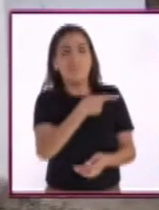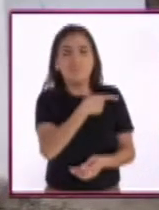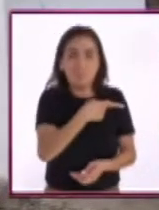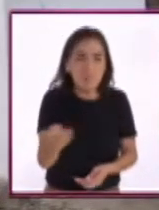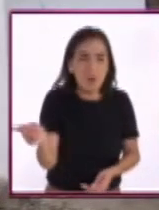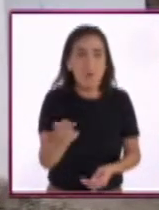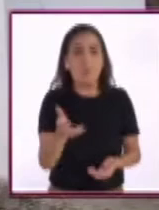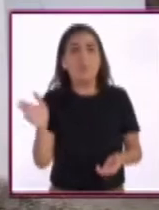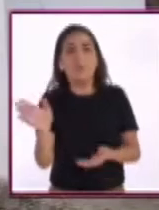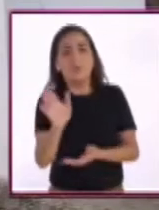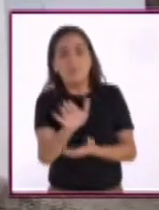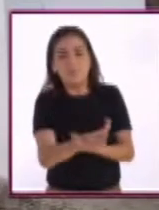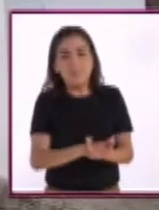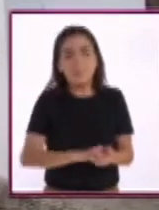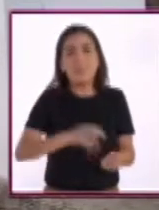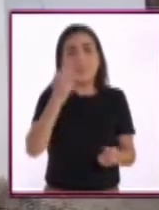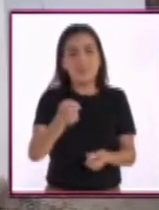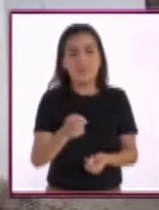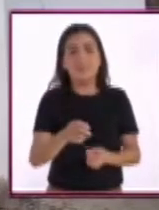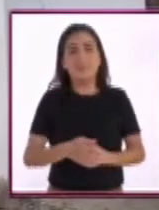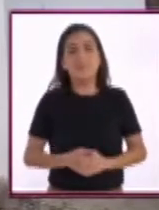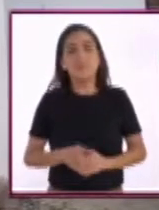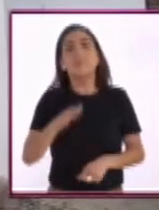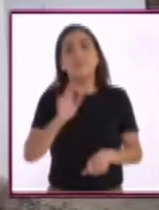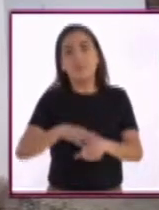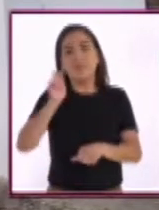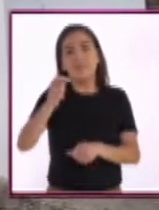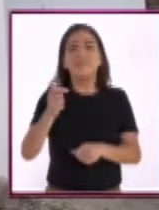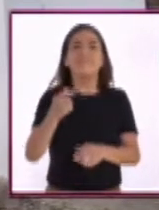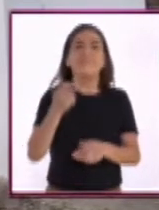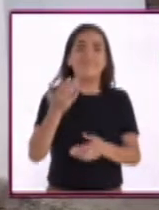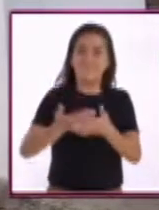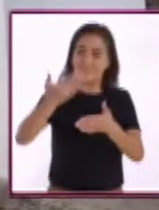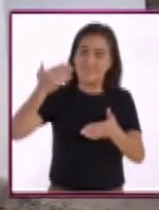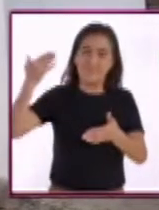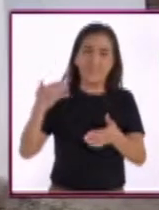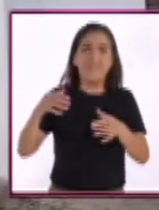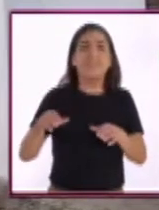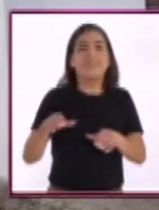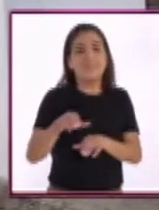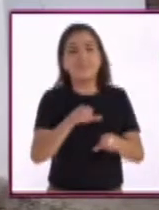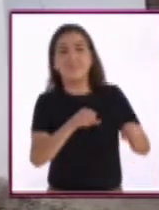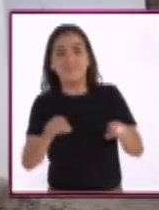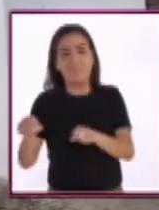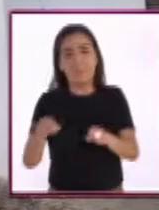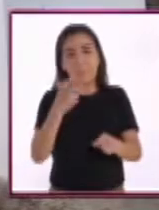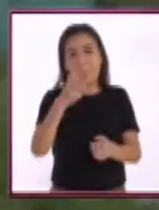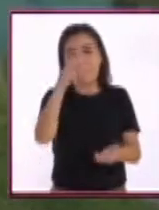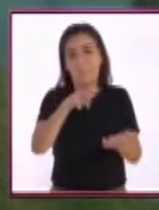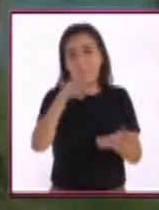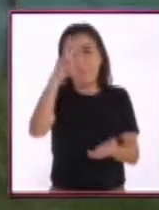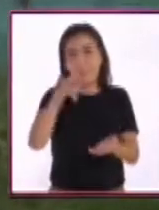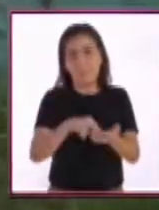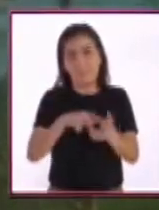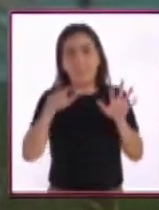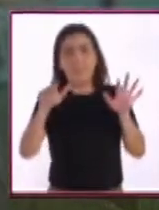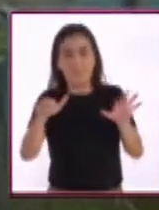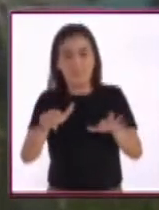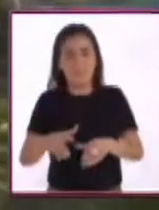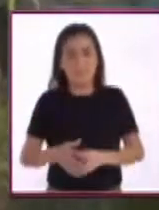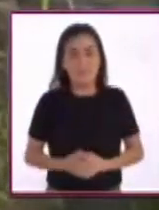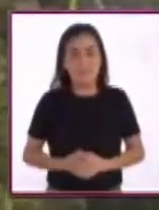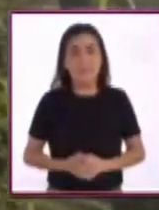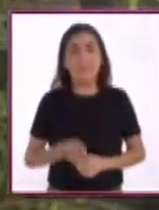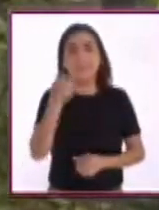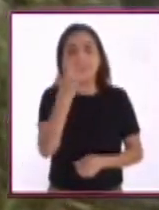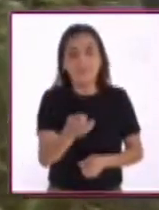índices de marginación, de pobreza y de las que más fueron afectadas por los pasados sismos del 2017. La comunidad